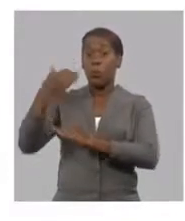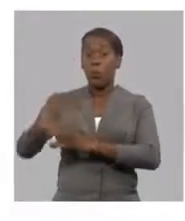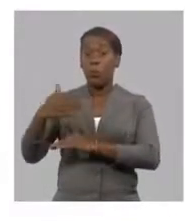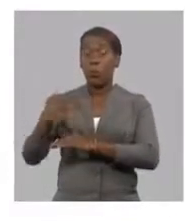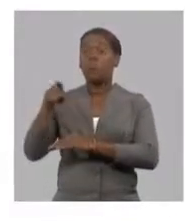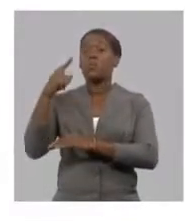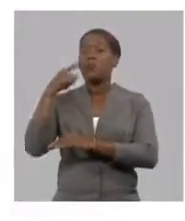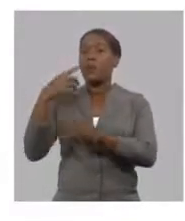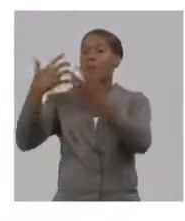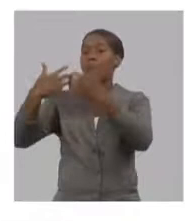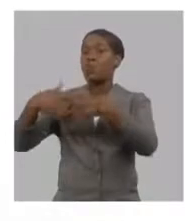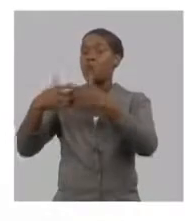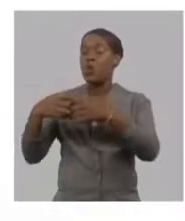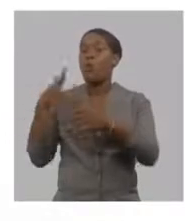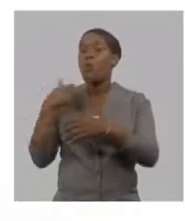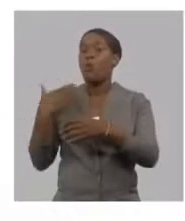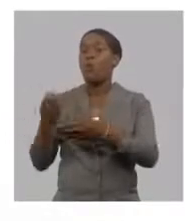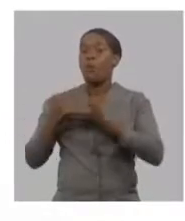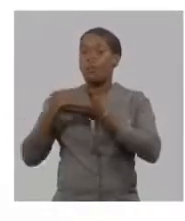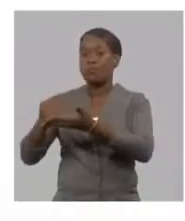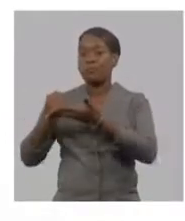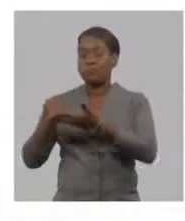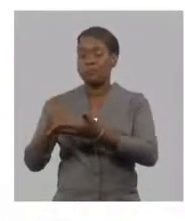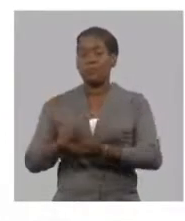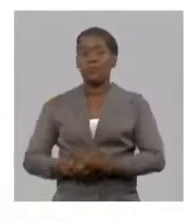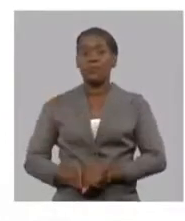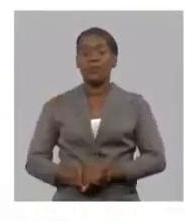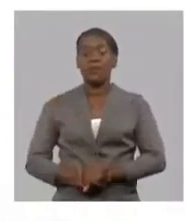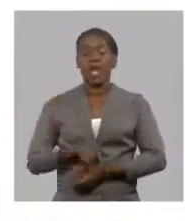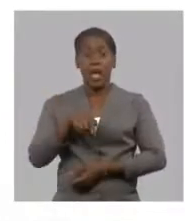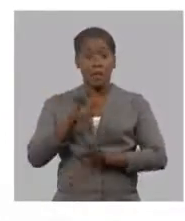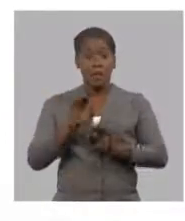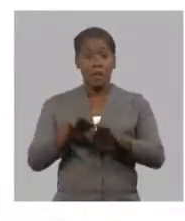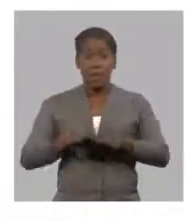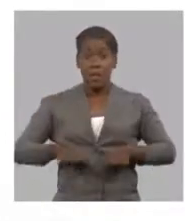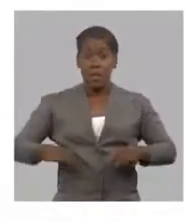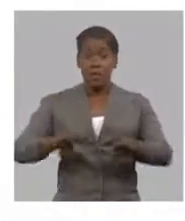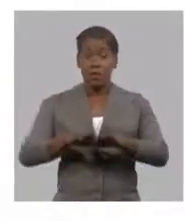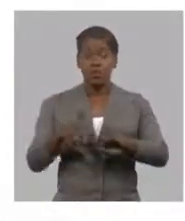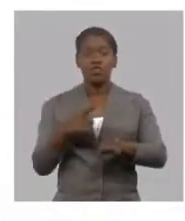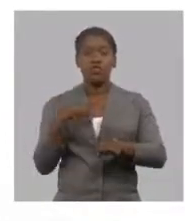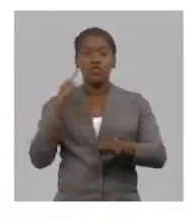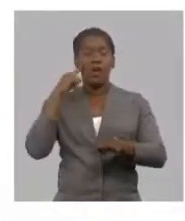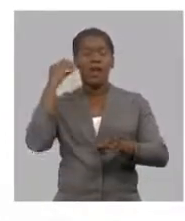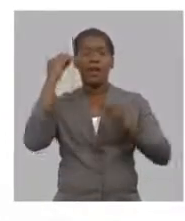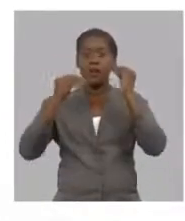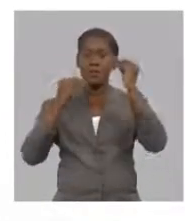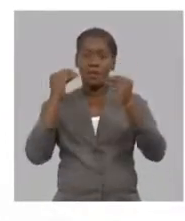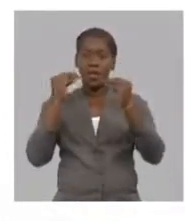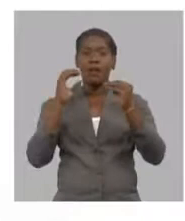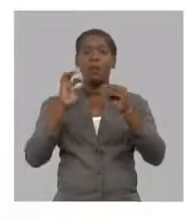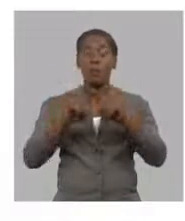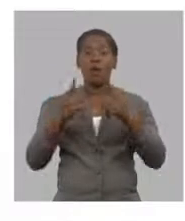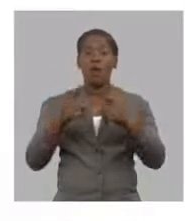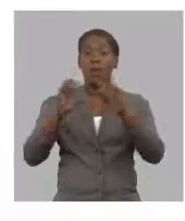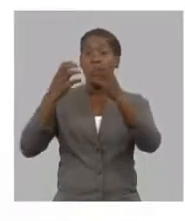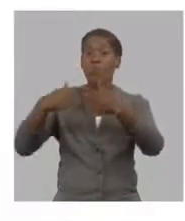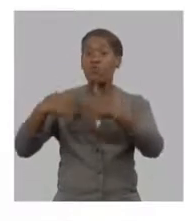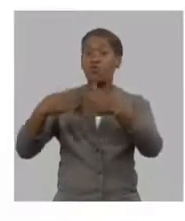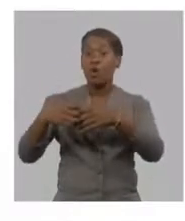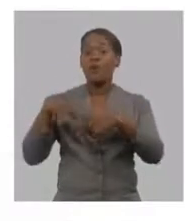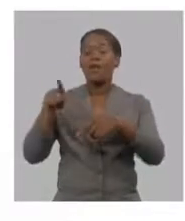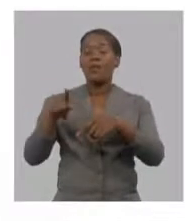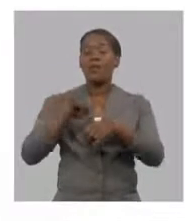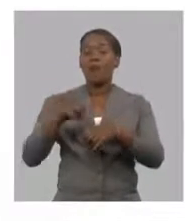redondas con incentivos por parte de la unión eléctrica o sea de recursos hidráulicos todos los organismos que han participado junto a